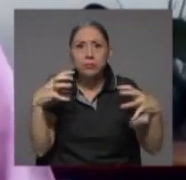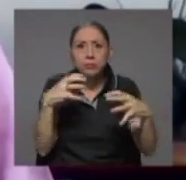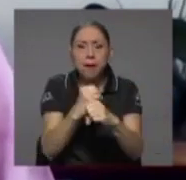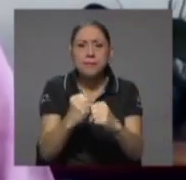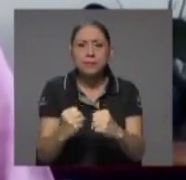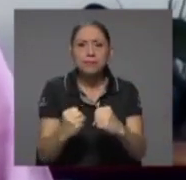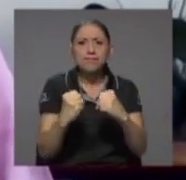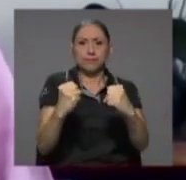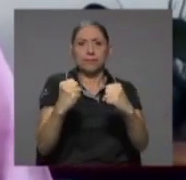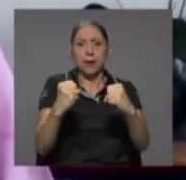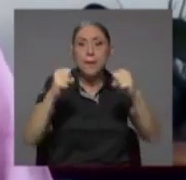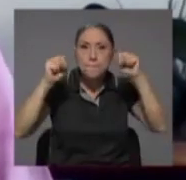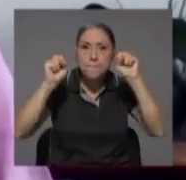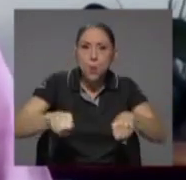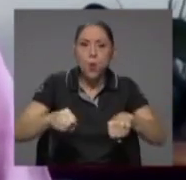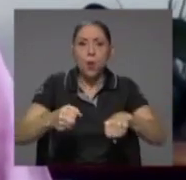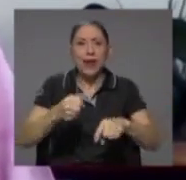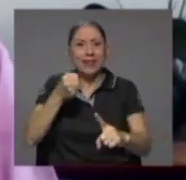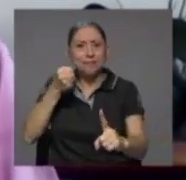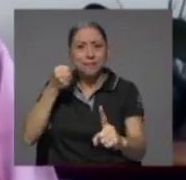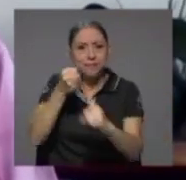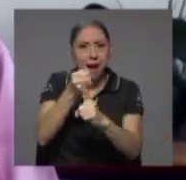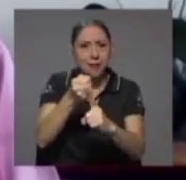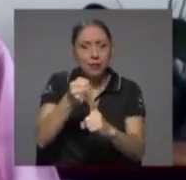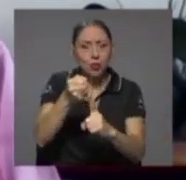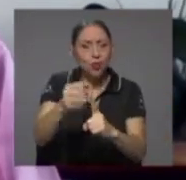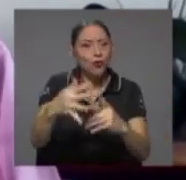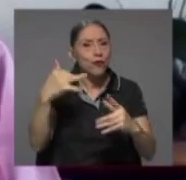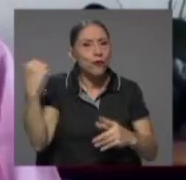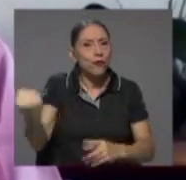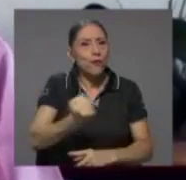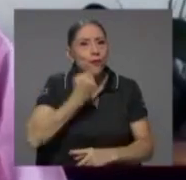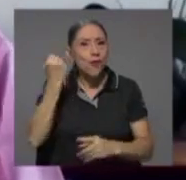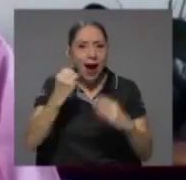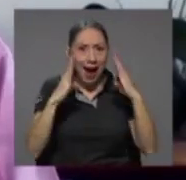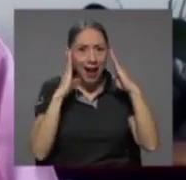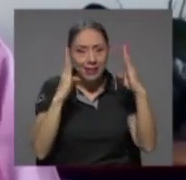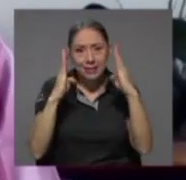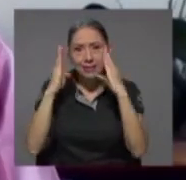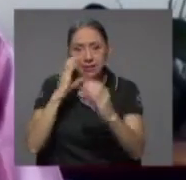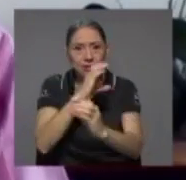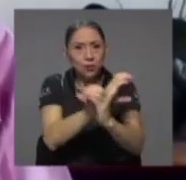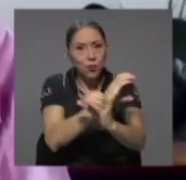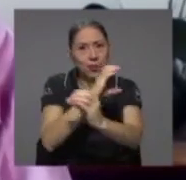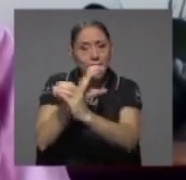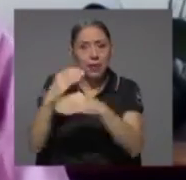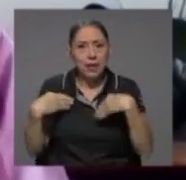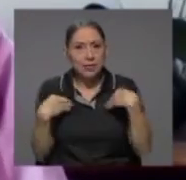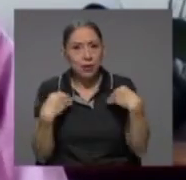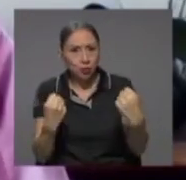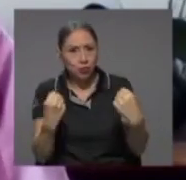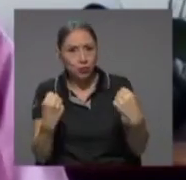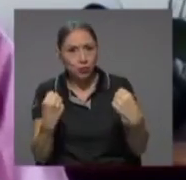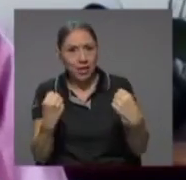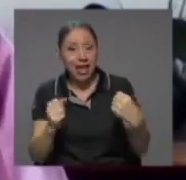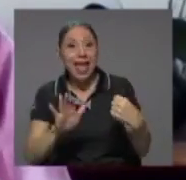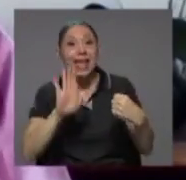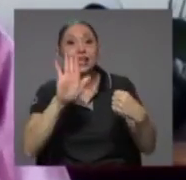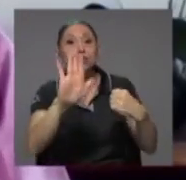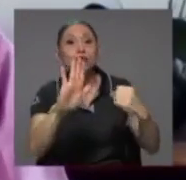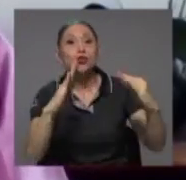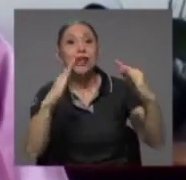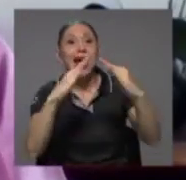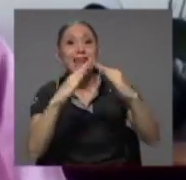poder tener un impacto mayor en la atención y el cuidado de la salud en sus casas no hay